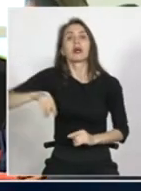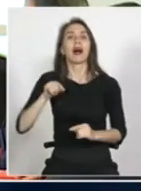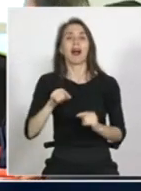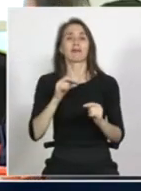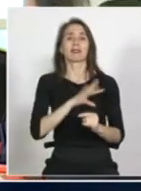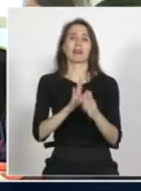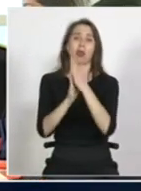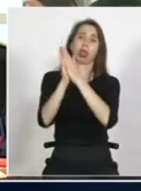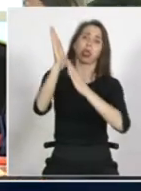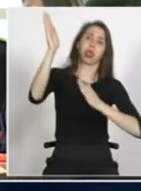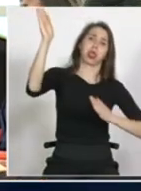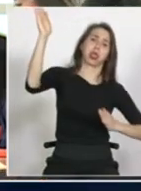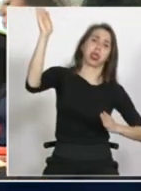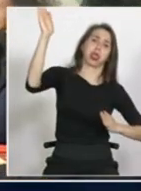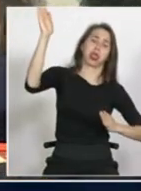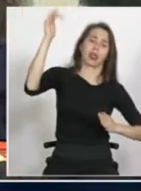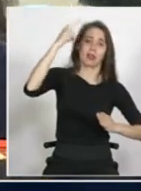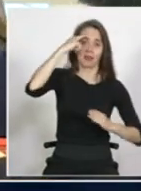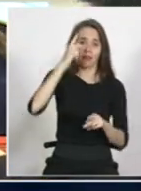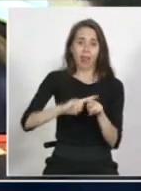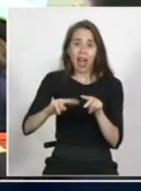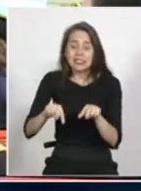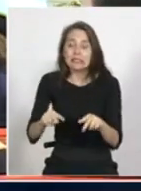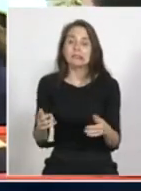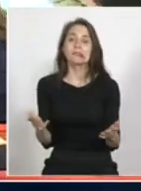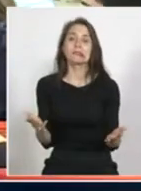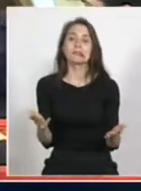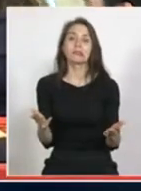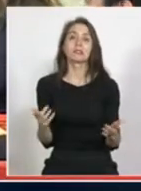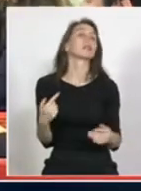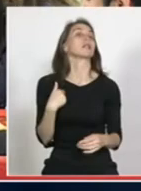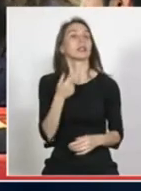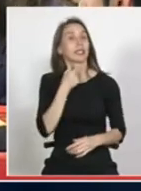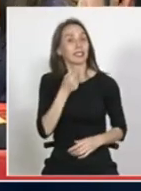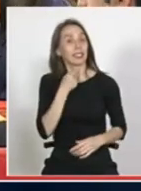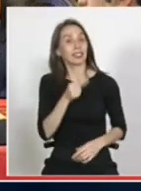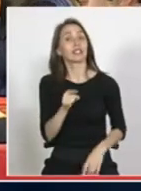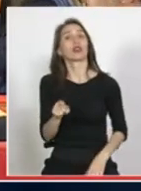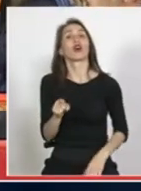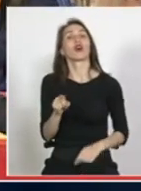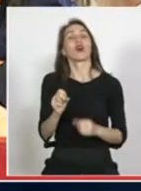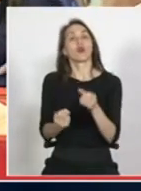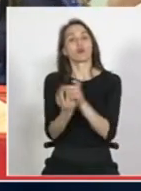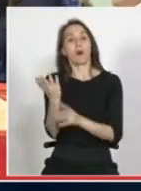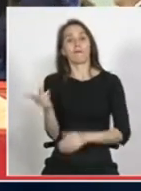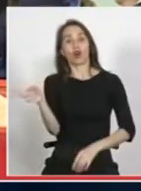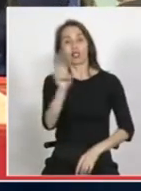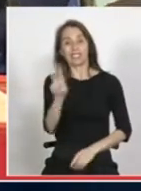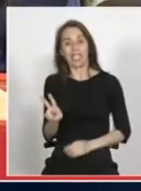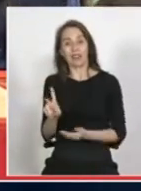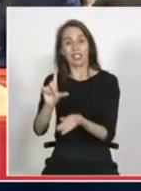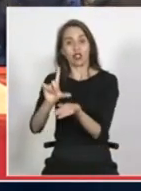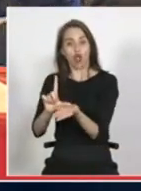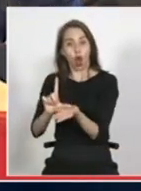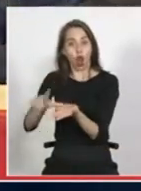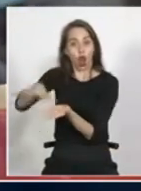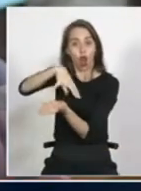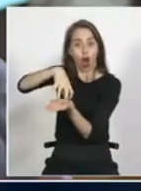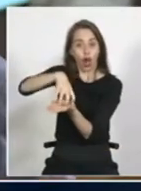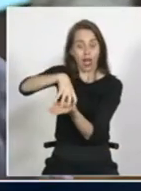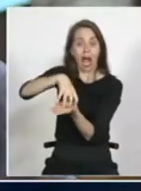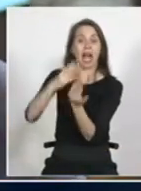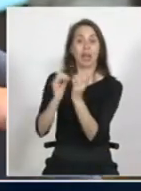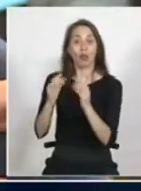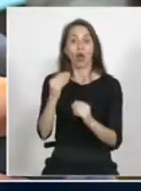luz de tener esa aproximación. Y a me gustaría que, al menos los servicios locales de educación, tuvieran que hacerse cargo. Si es que hay niños de algún